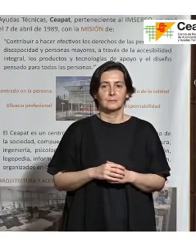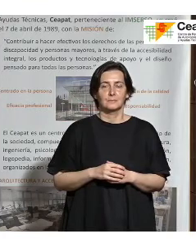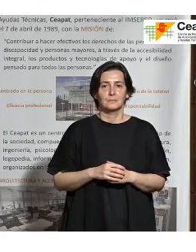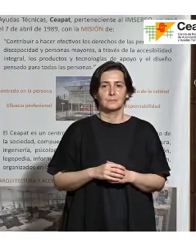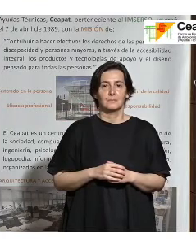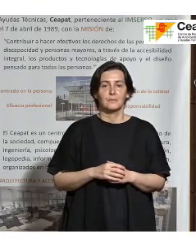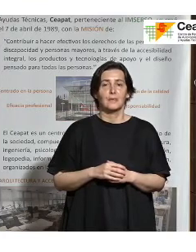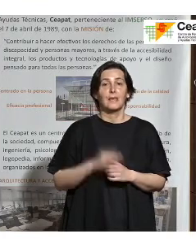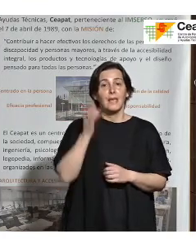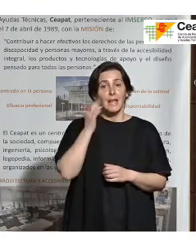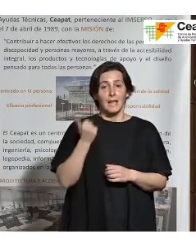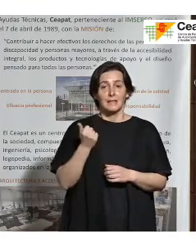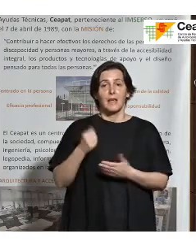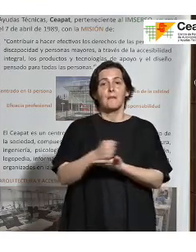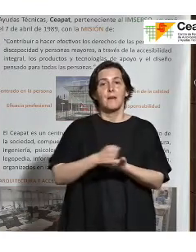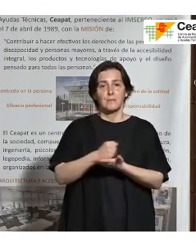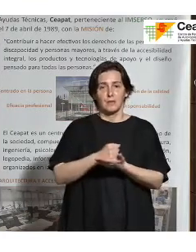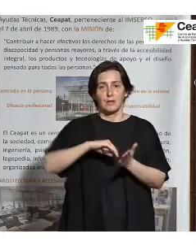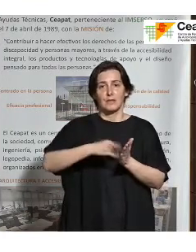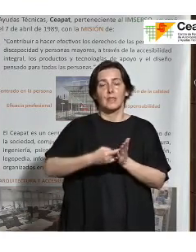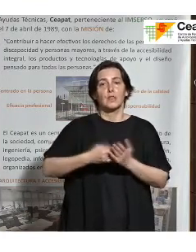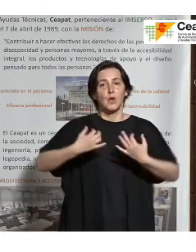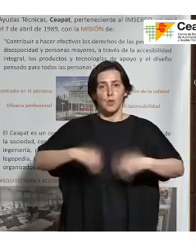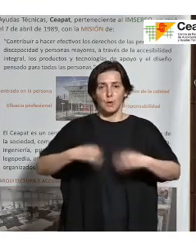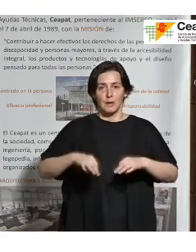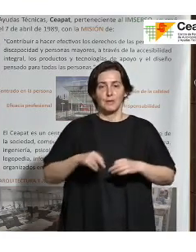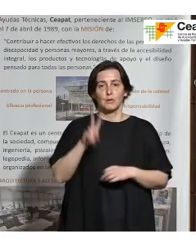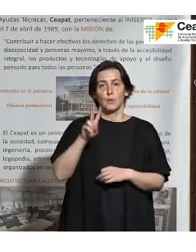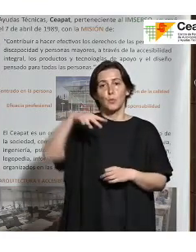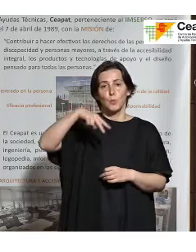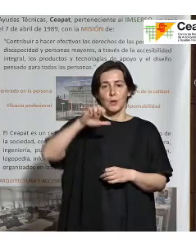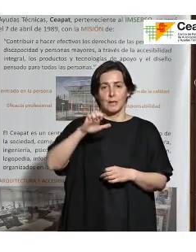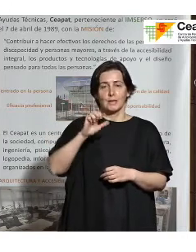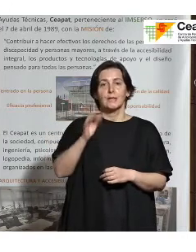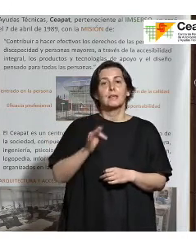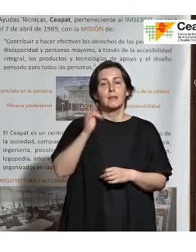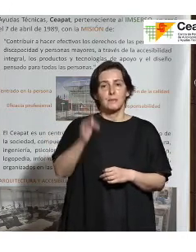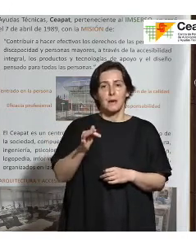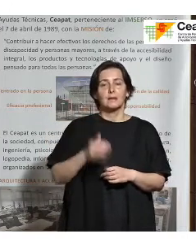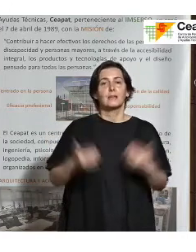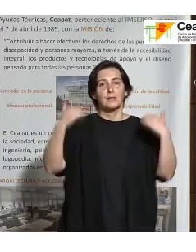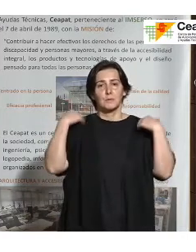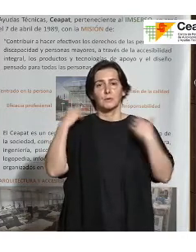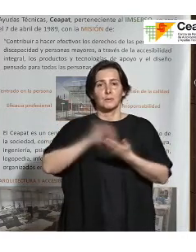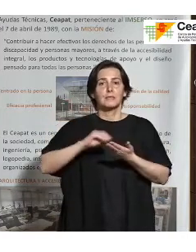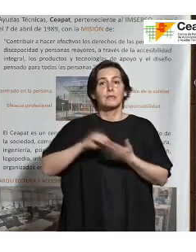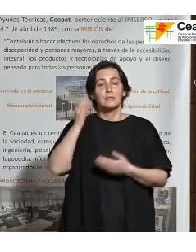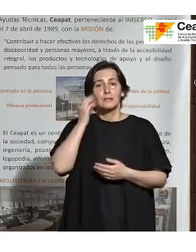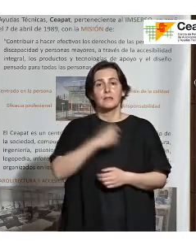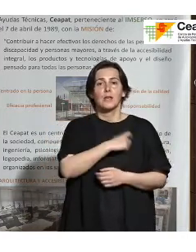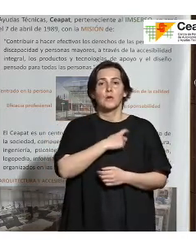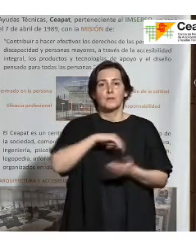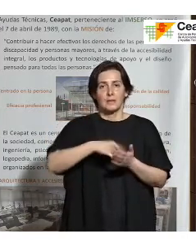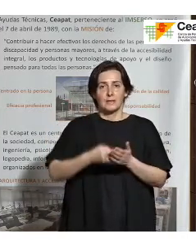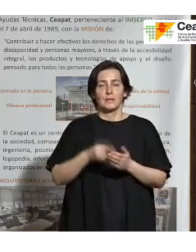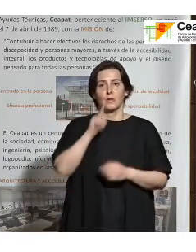Cristina Hernán es farmacéutica, técnico de normalización de UNE y, a su vez, desempeña la secretaría del Comité Técnico